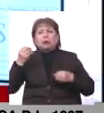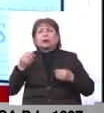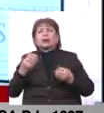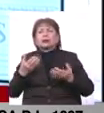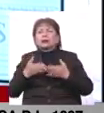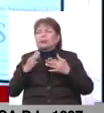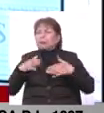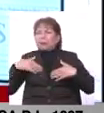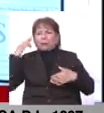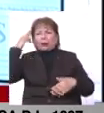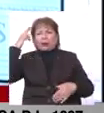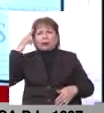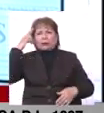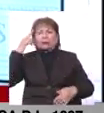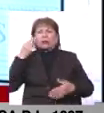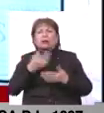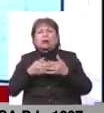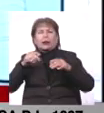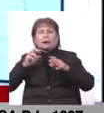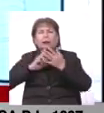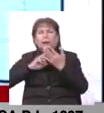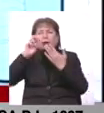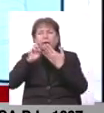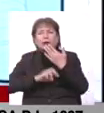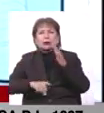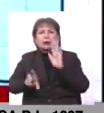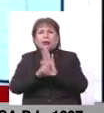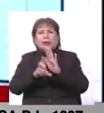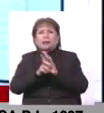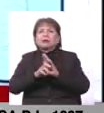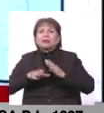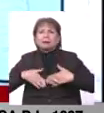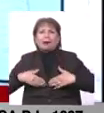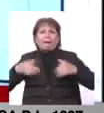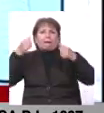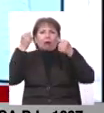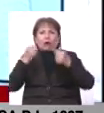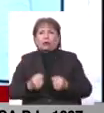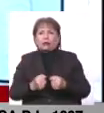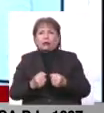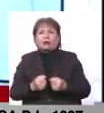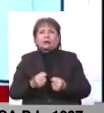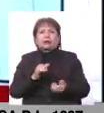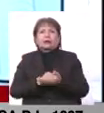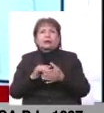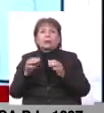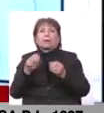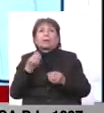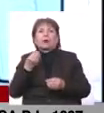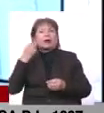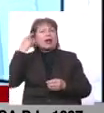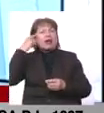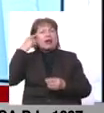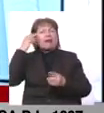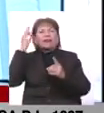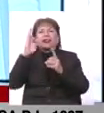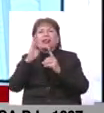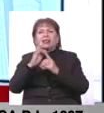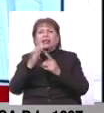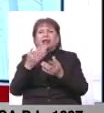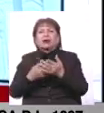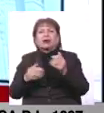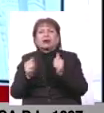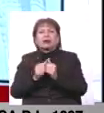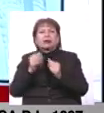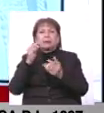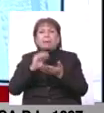UPEs. Y por eso, con este proyecto de ley, se va a fortalecer a estas UPEs. ¿Con qué finalidad? Con la finalidad de que